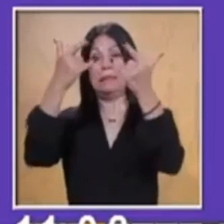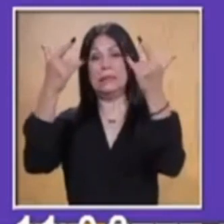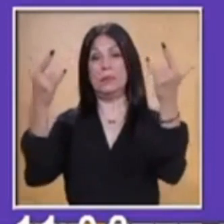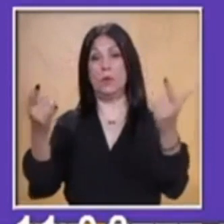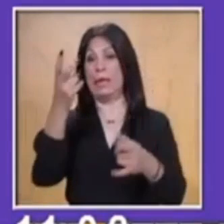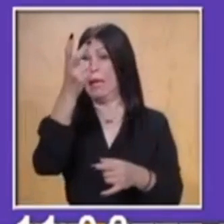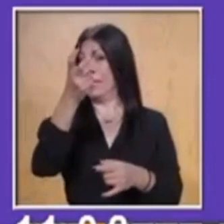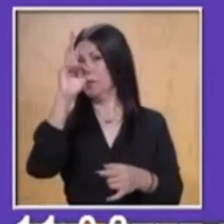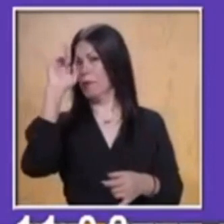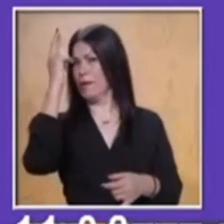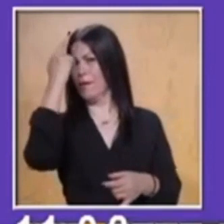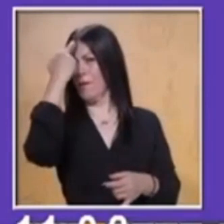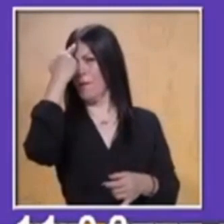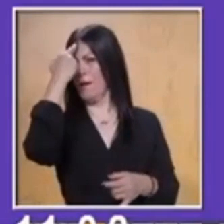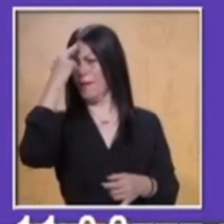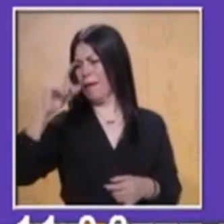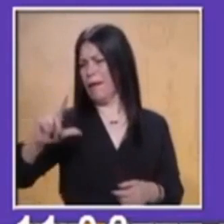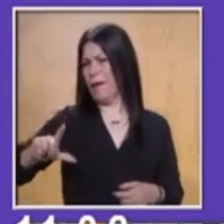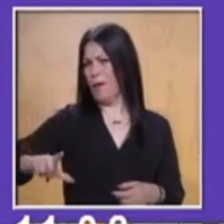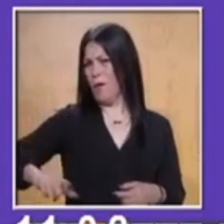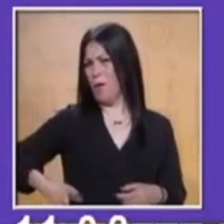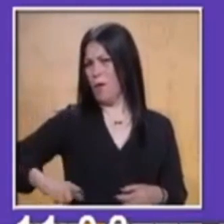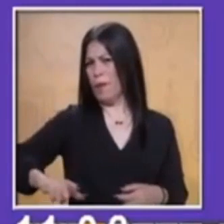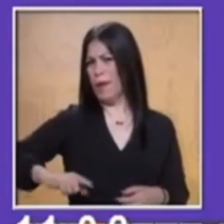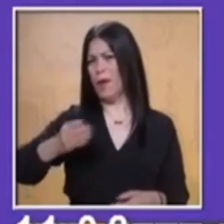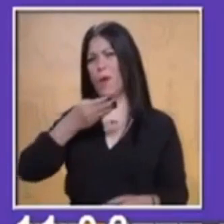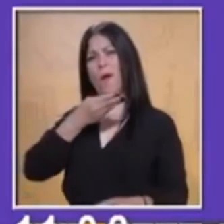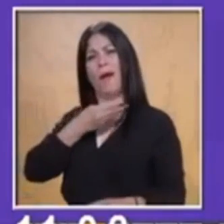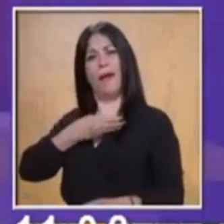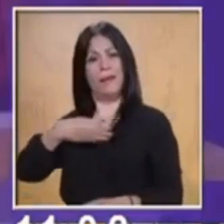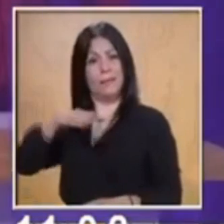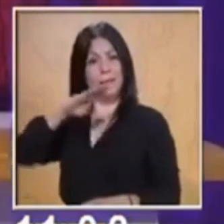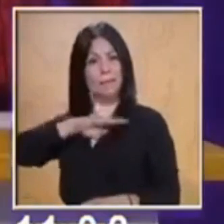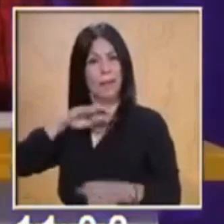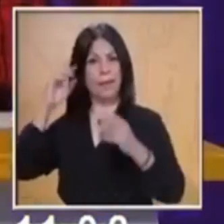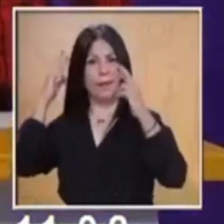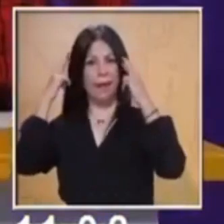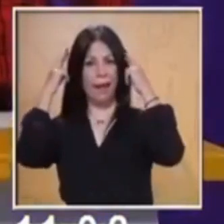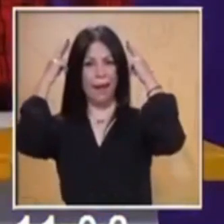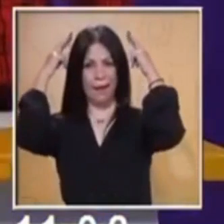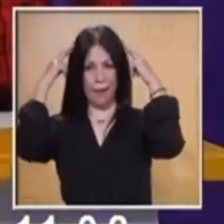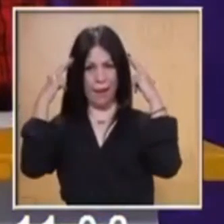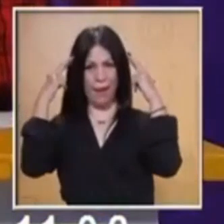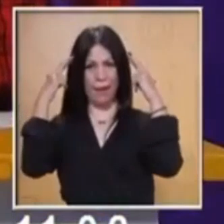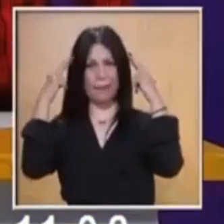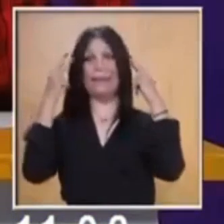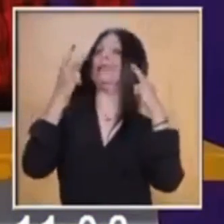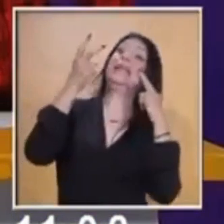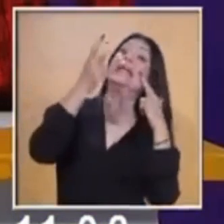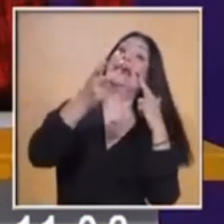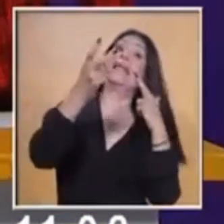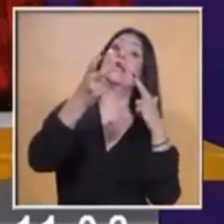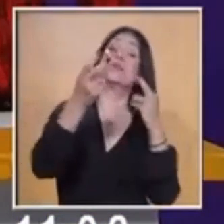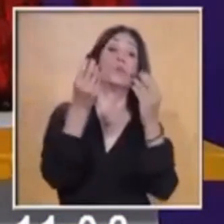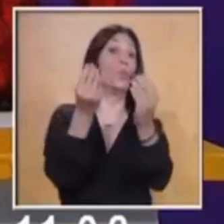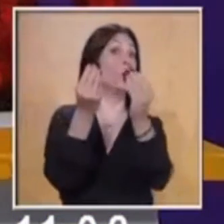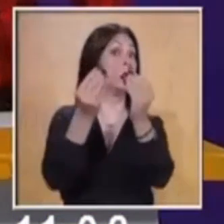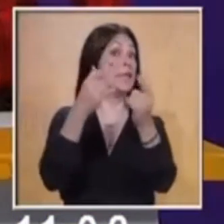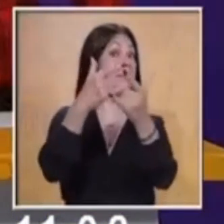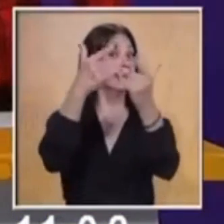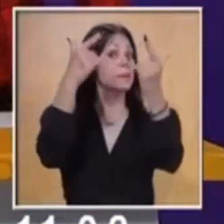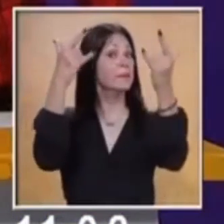recuerden que fue gobernada por un virrey y un rey. Y se desprenden de aquí, de esta época, muchas historias muy